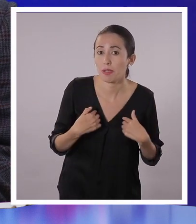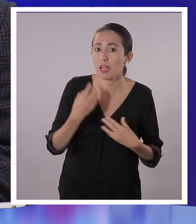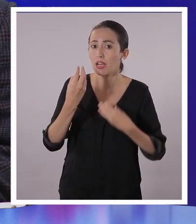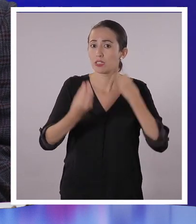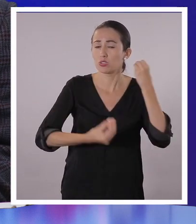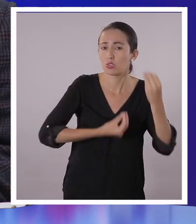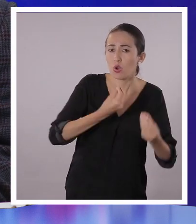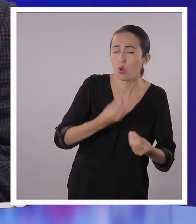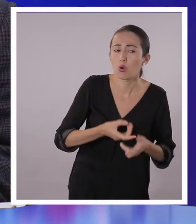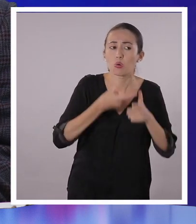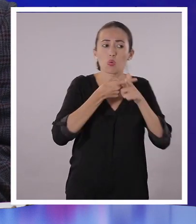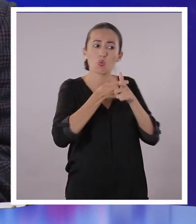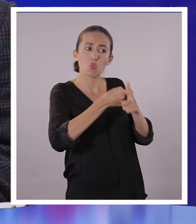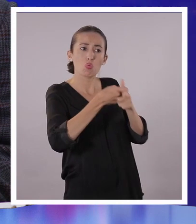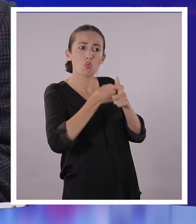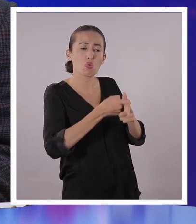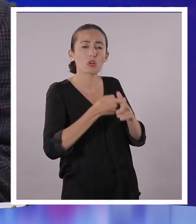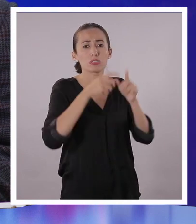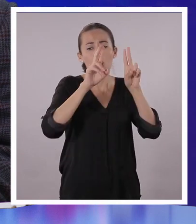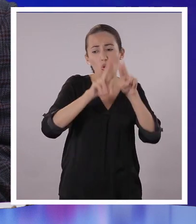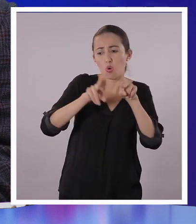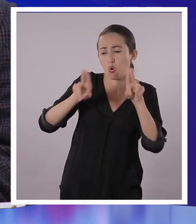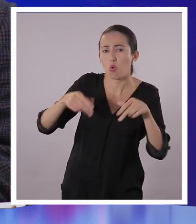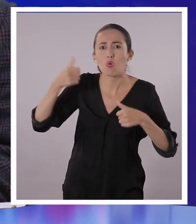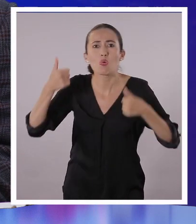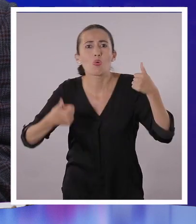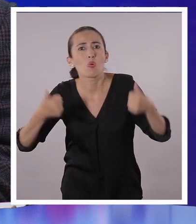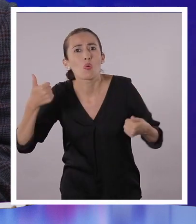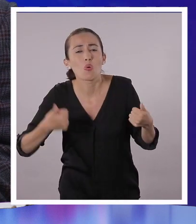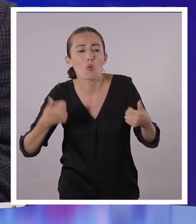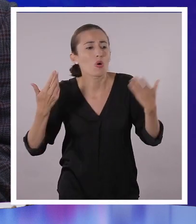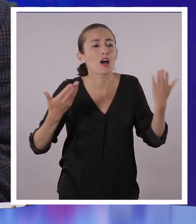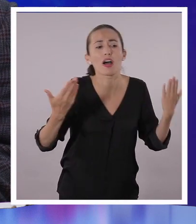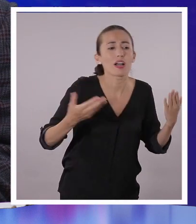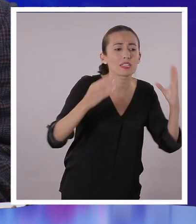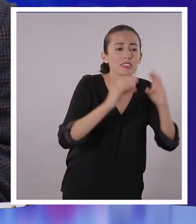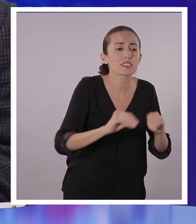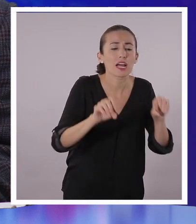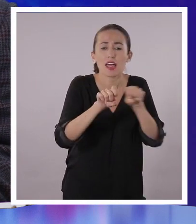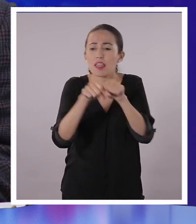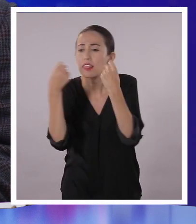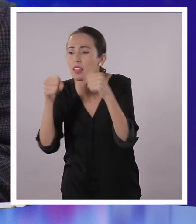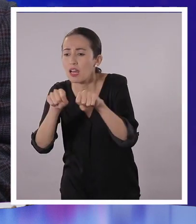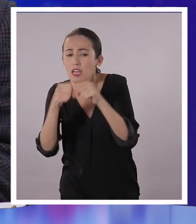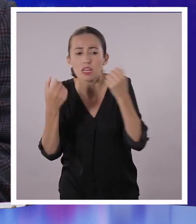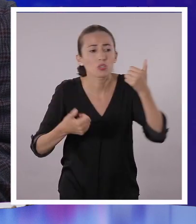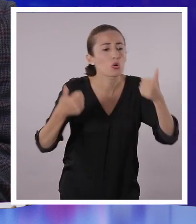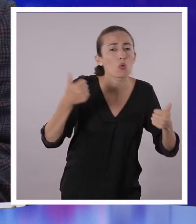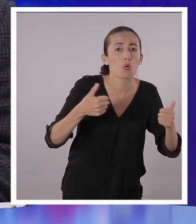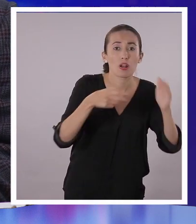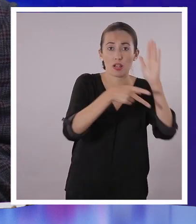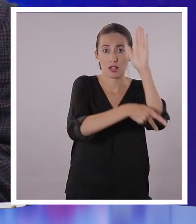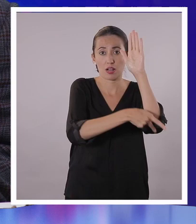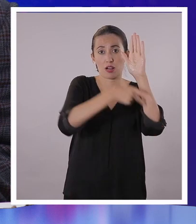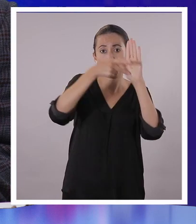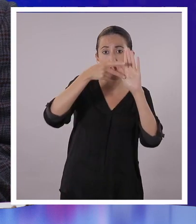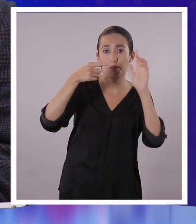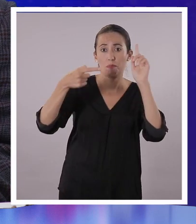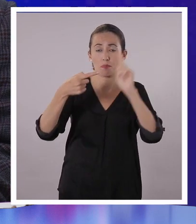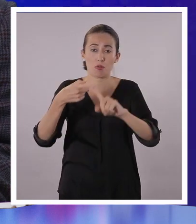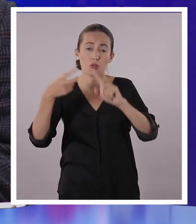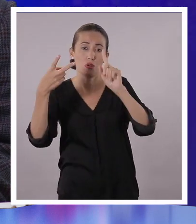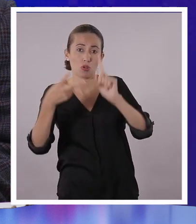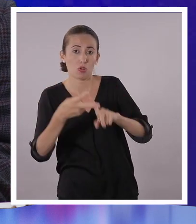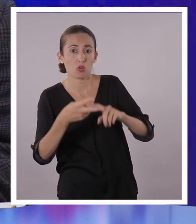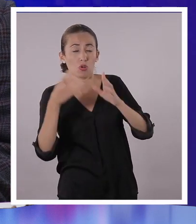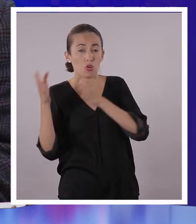hay una urgencia por conocer cuáles son los recursos naturales que están siendo explotados en el Ecuador. Entre esos, el petróleo, el